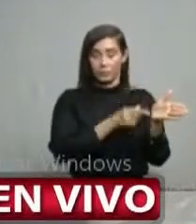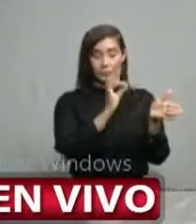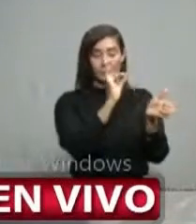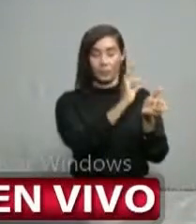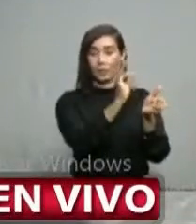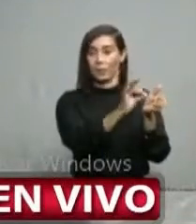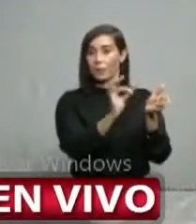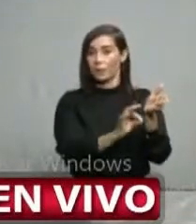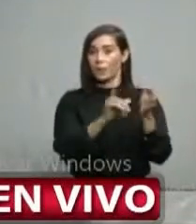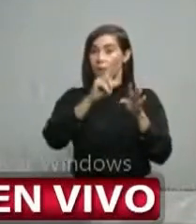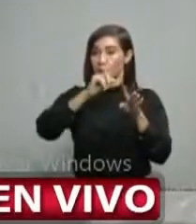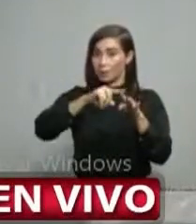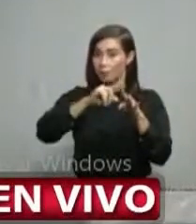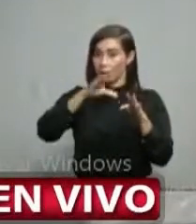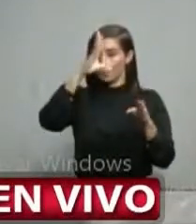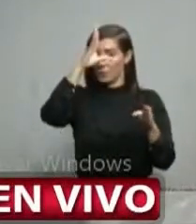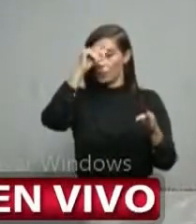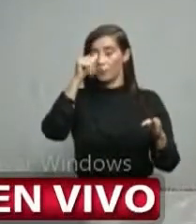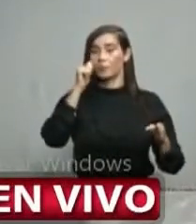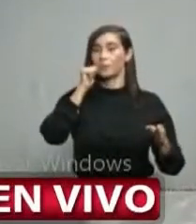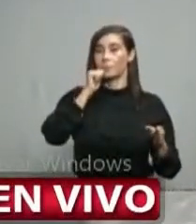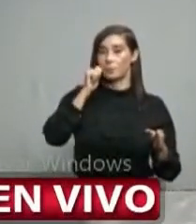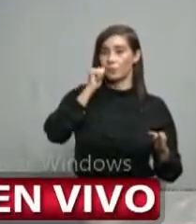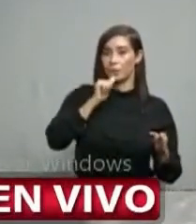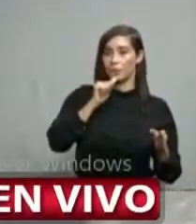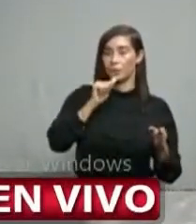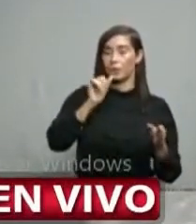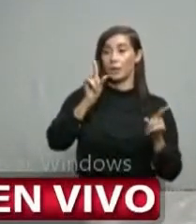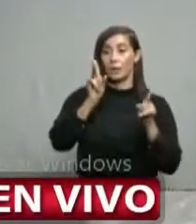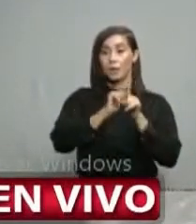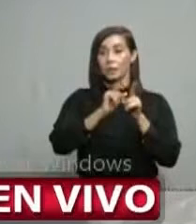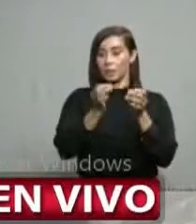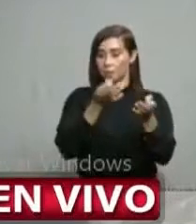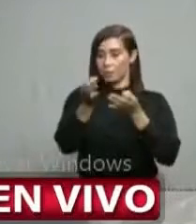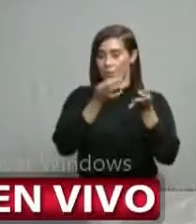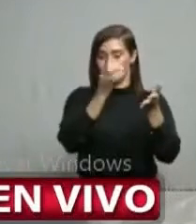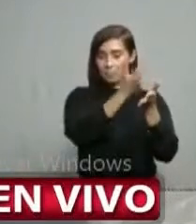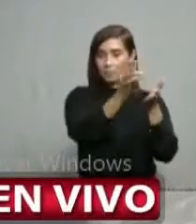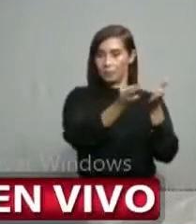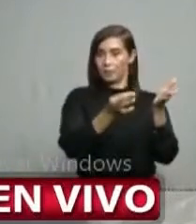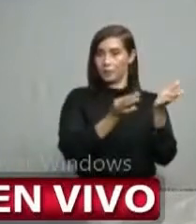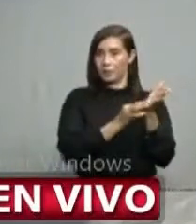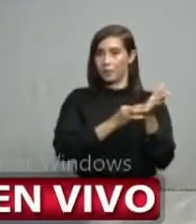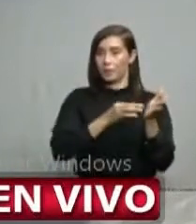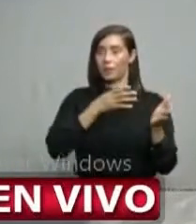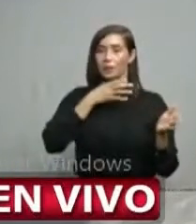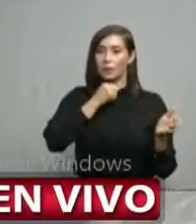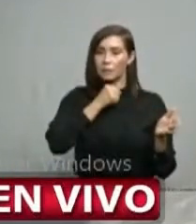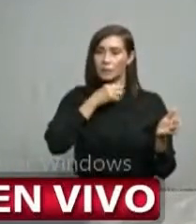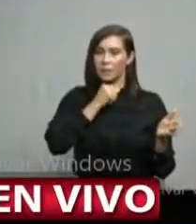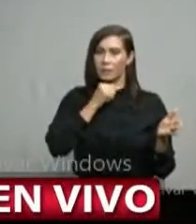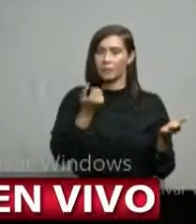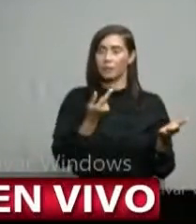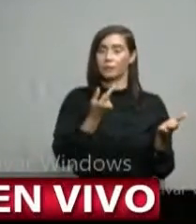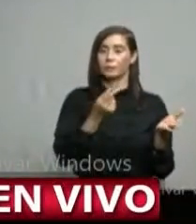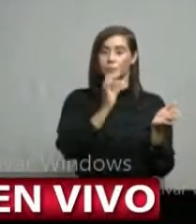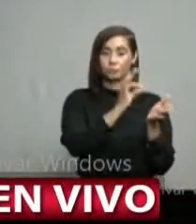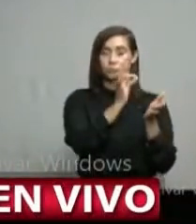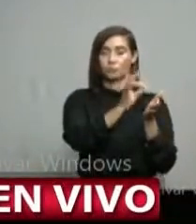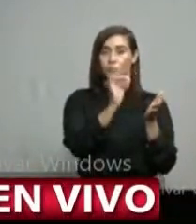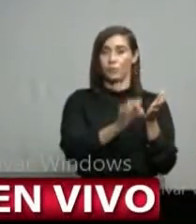sexo y edad que pueden ver la distribución por edades de